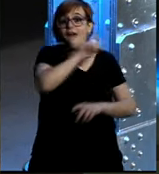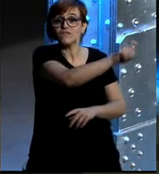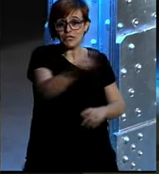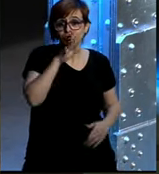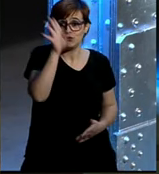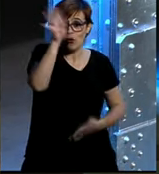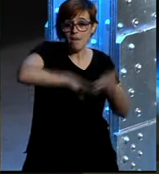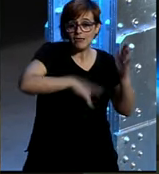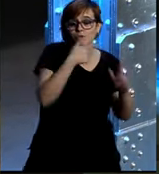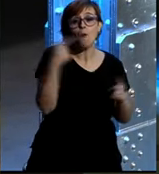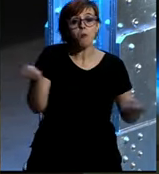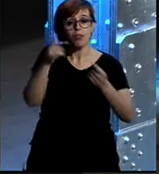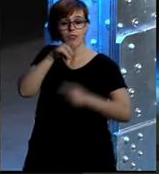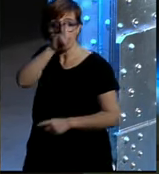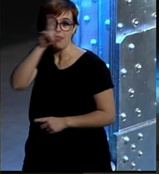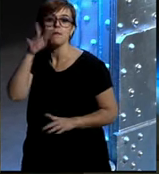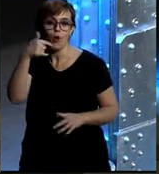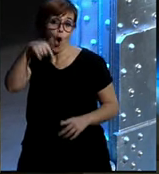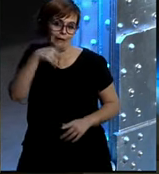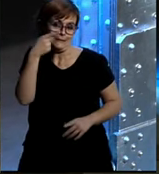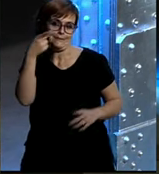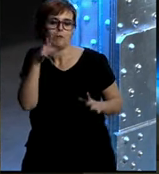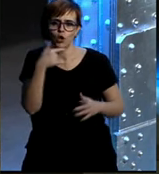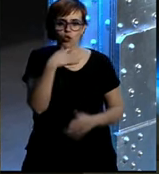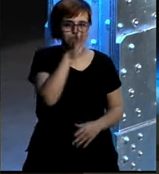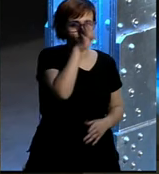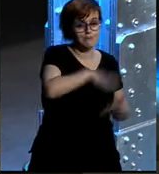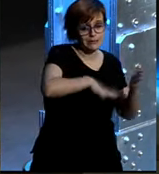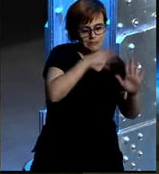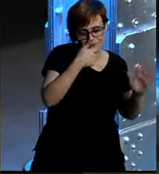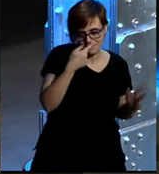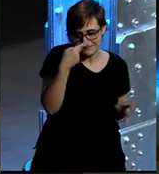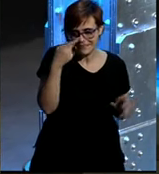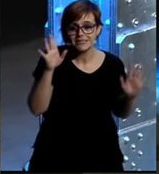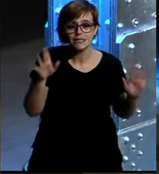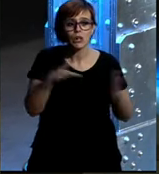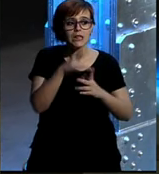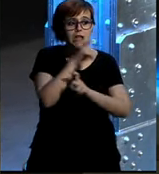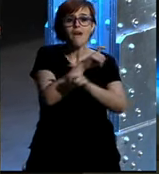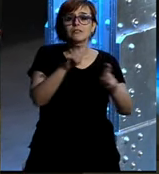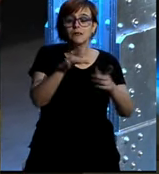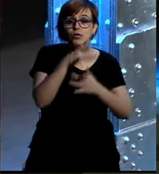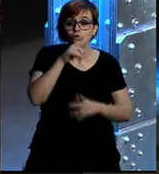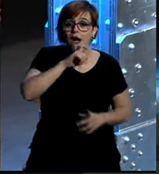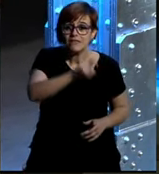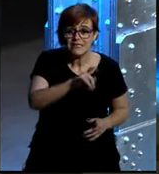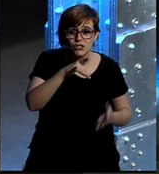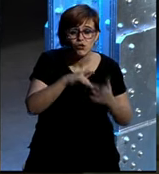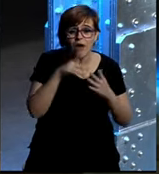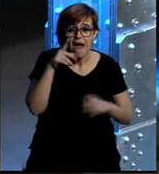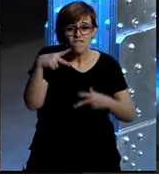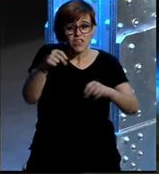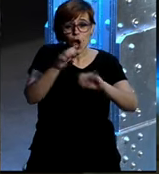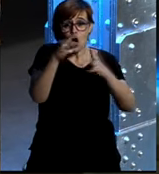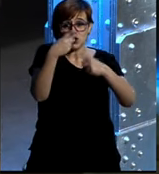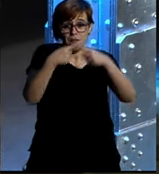o sea que hago publicidad de Madrid porque me interesa hoy pero soy del Barça pero de hecho antes de comenzar el evento nos han dicho por favor que acaben